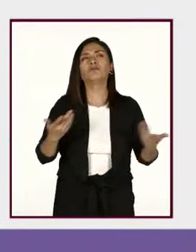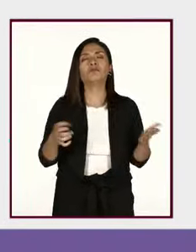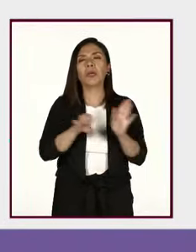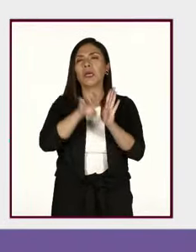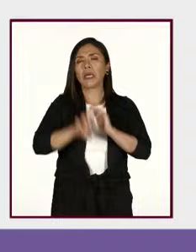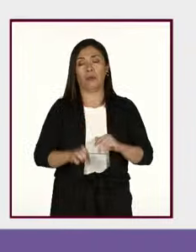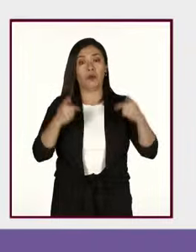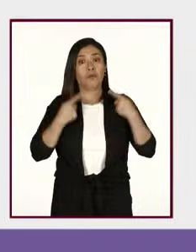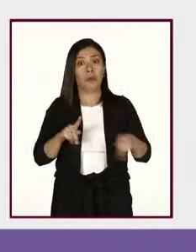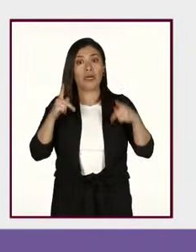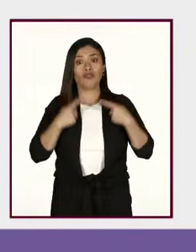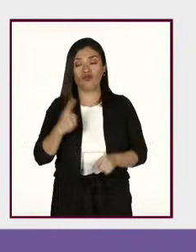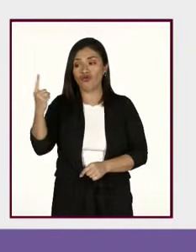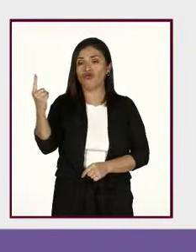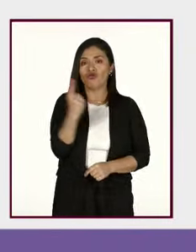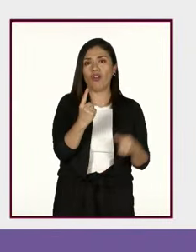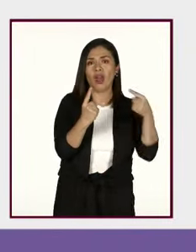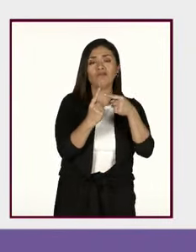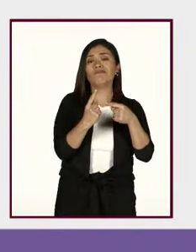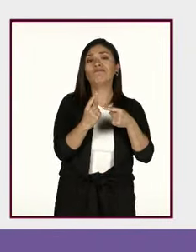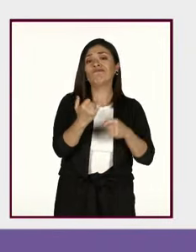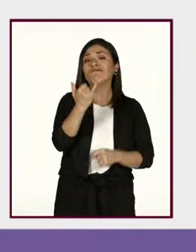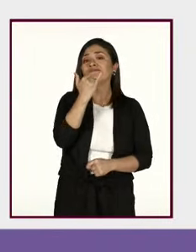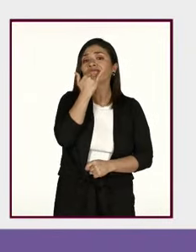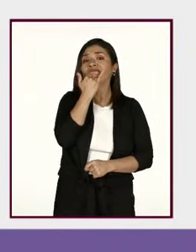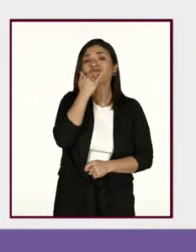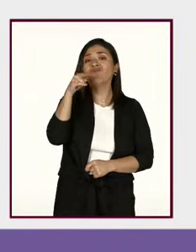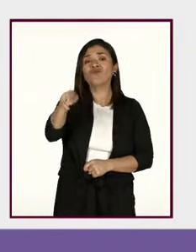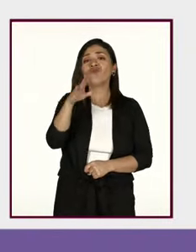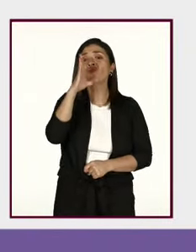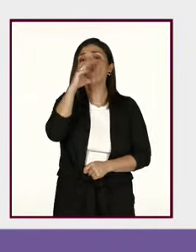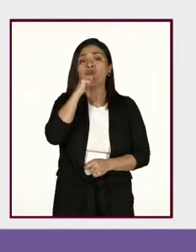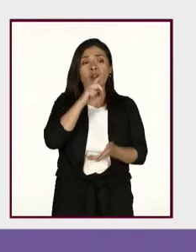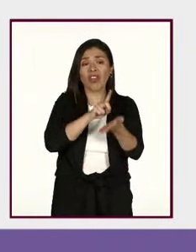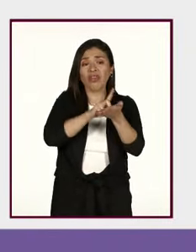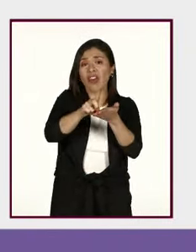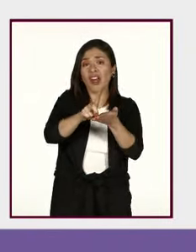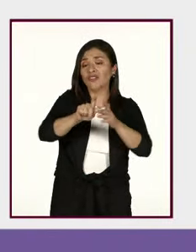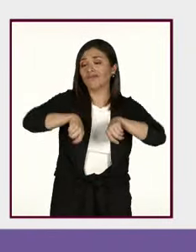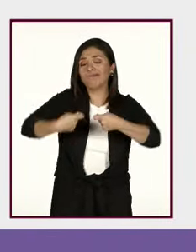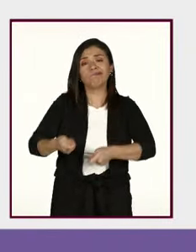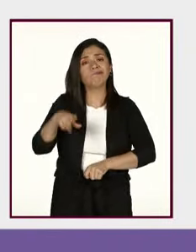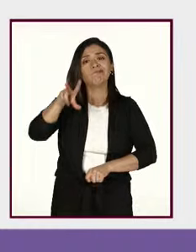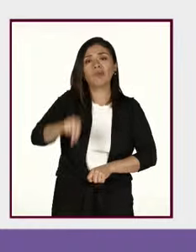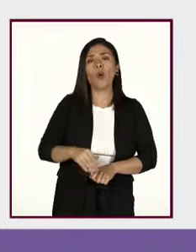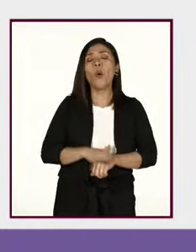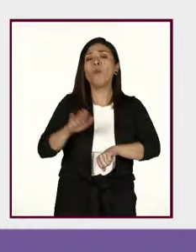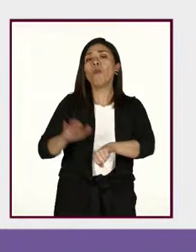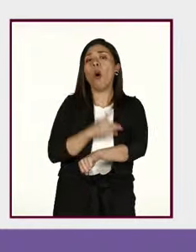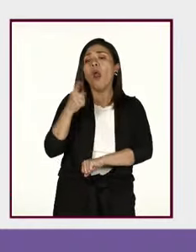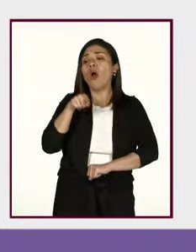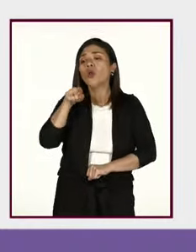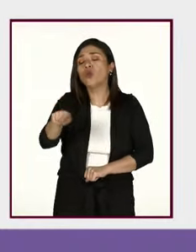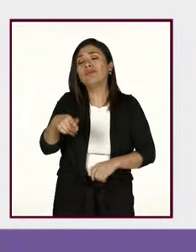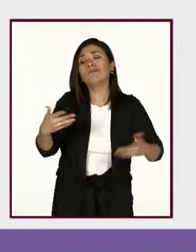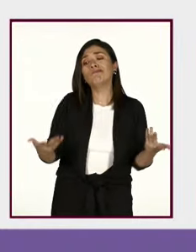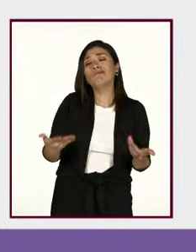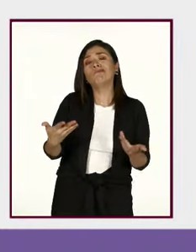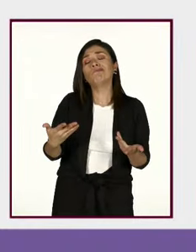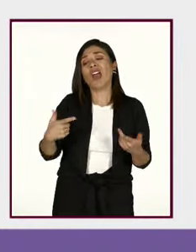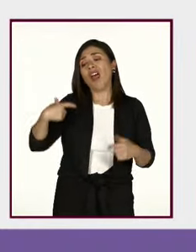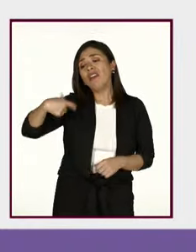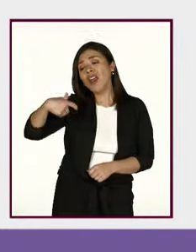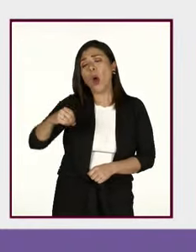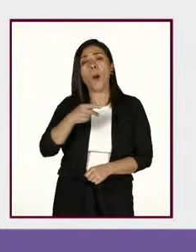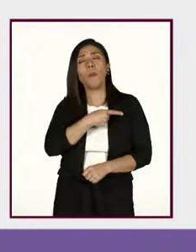una persona restringe el acceso a derechos a razón de la situación económica. Es